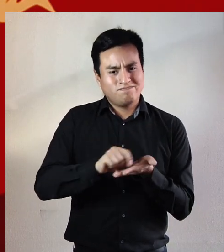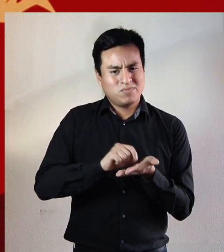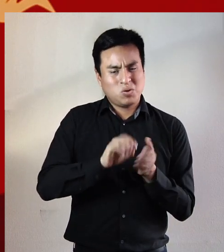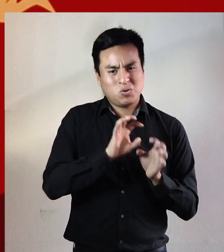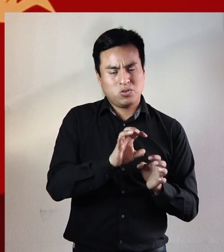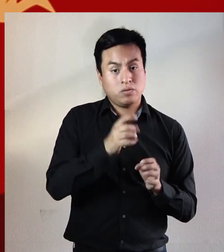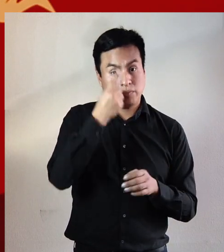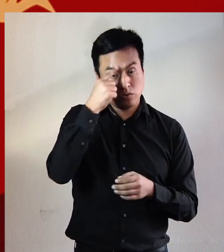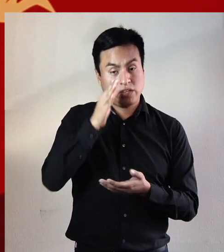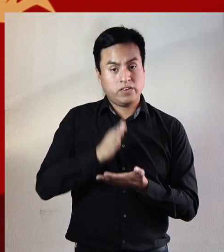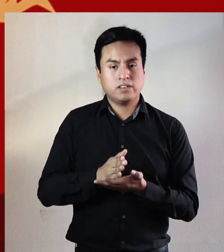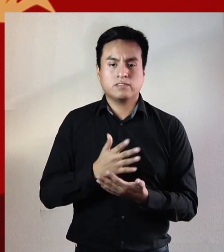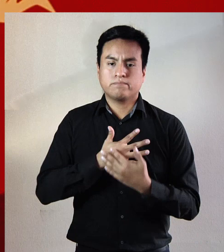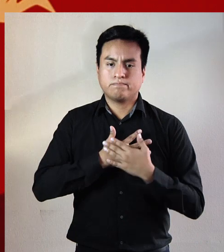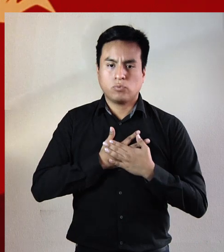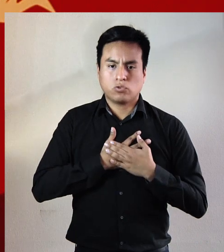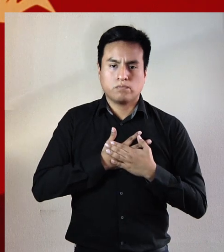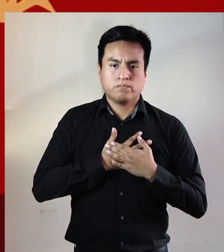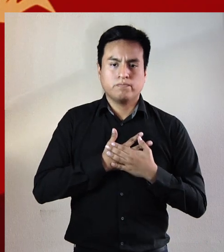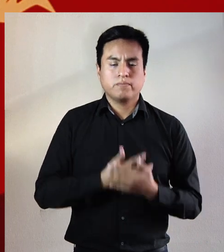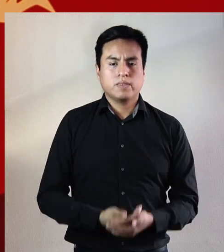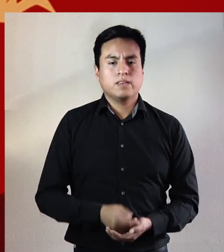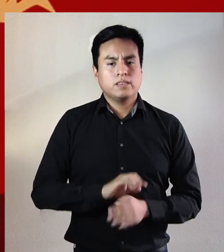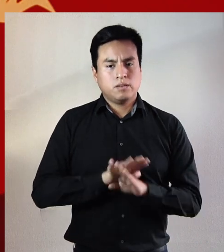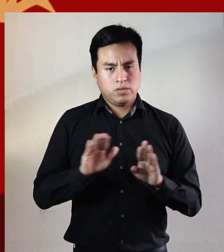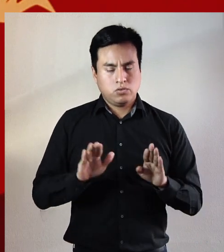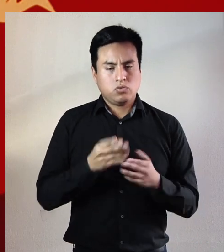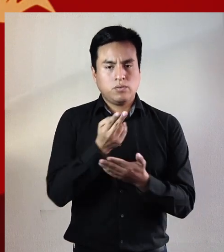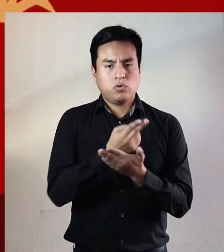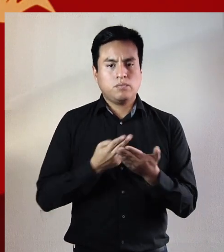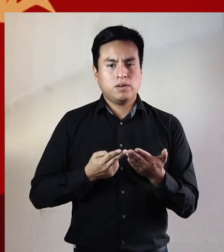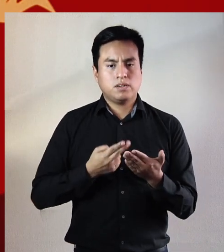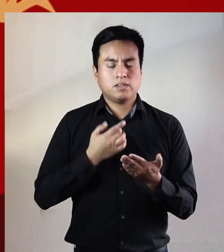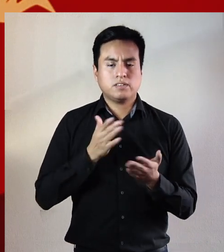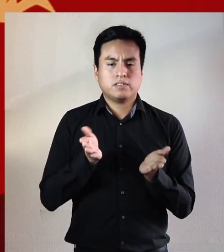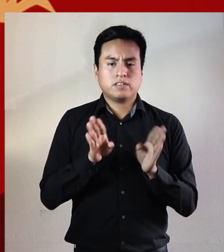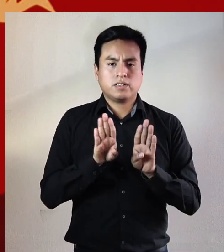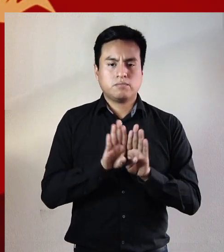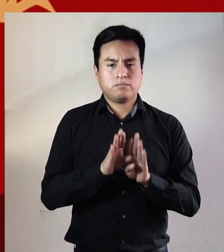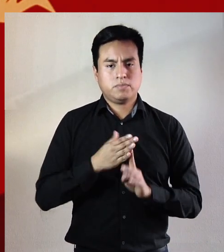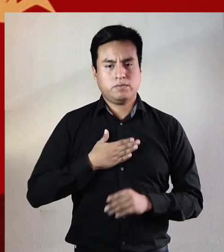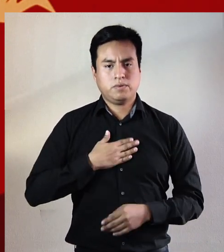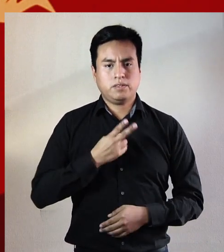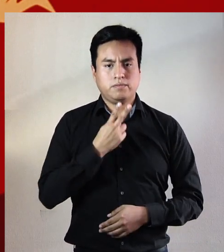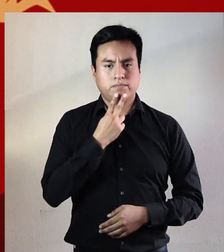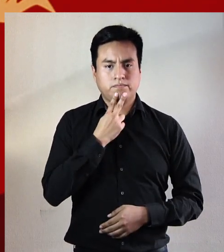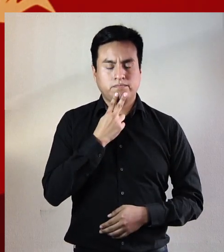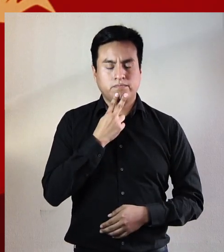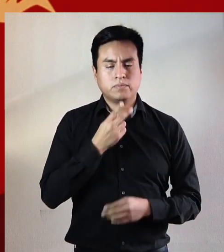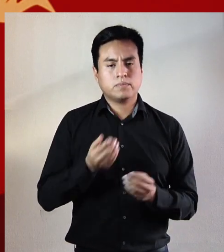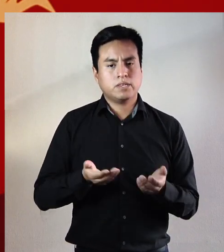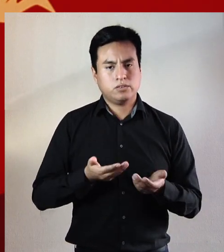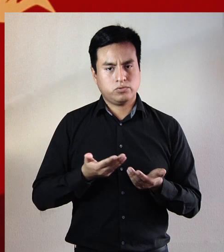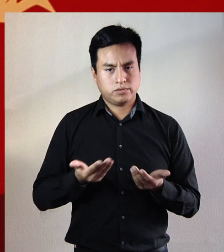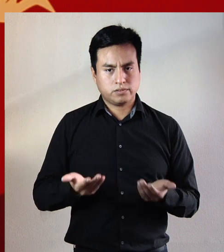escrito desde el odio pero nuestro deber es el amor termino con el poema con que quisiera cerrar mi vida